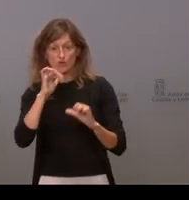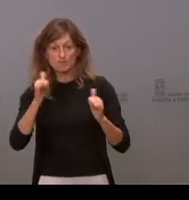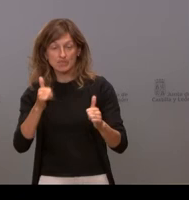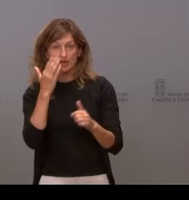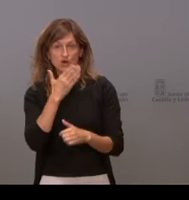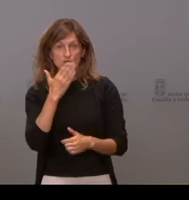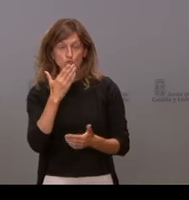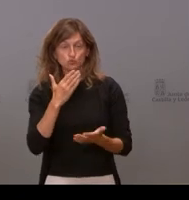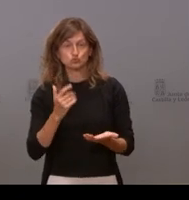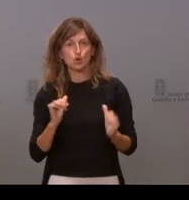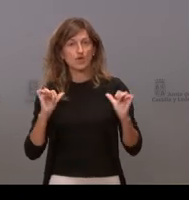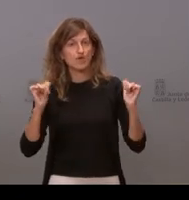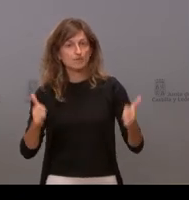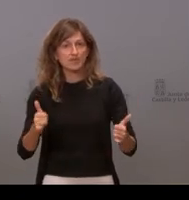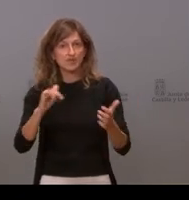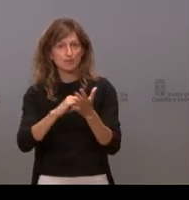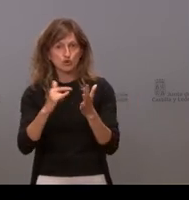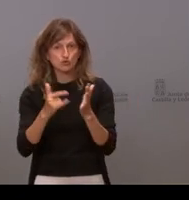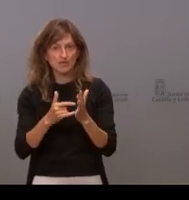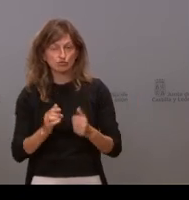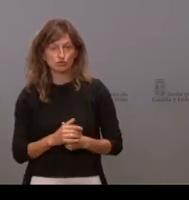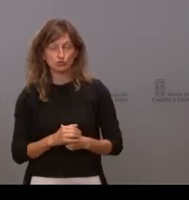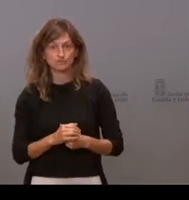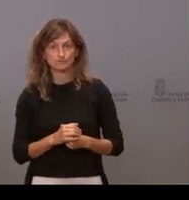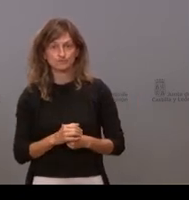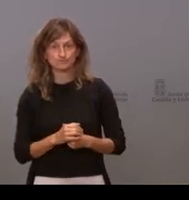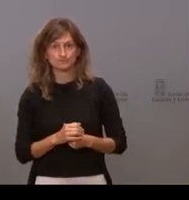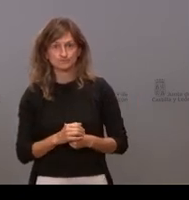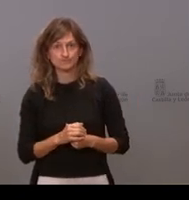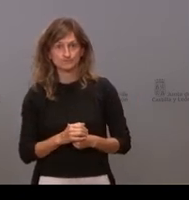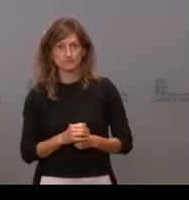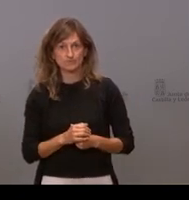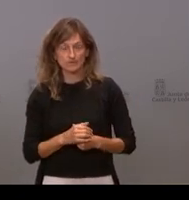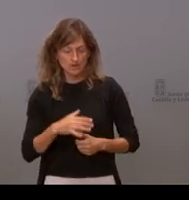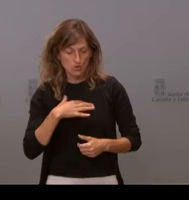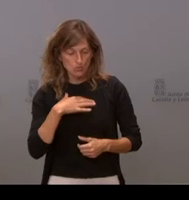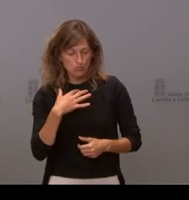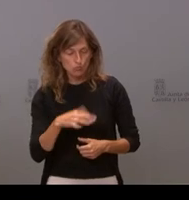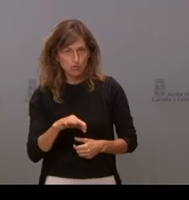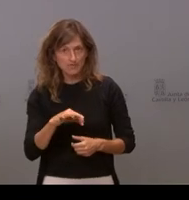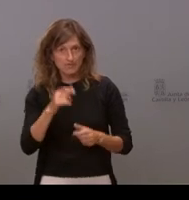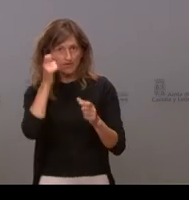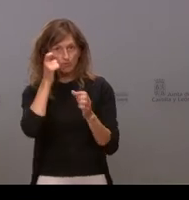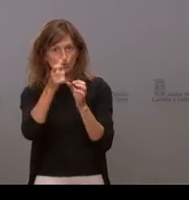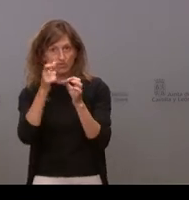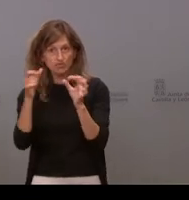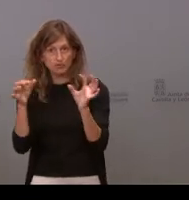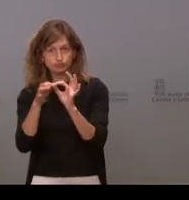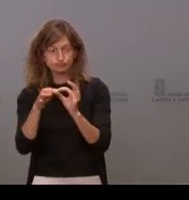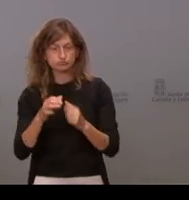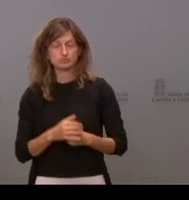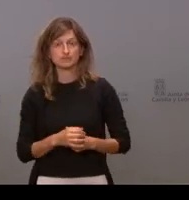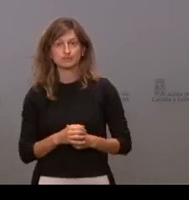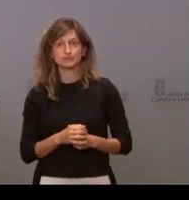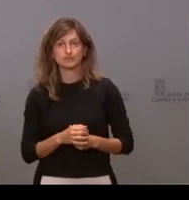va se va a impulsar este proyecto que quizá pueda llevar a la fusión de algunos municipios según comenta usted mismo en su día